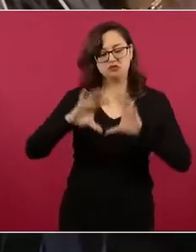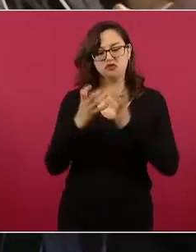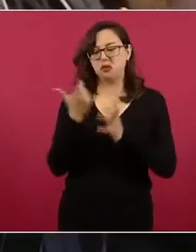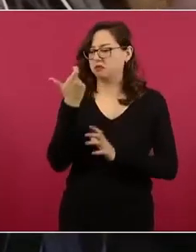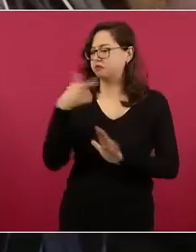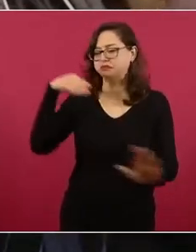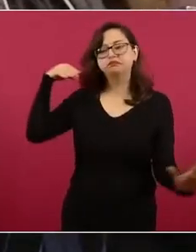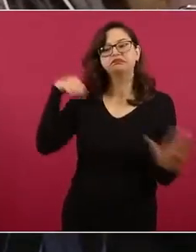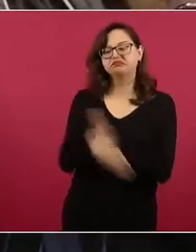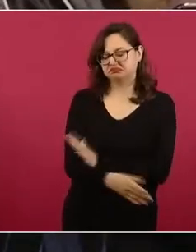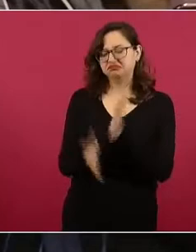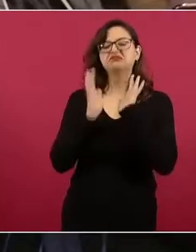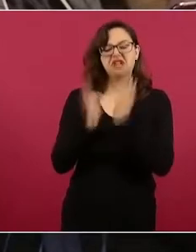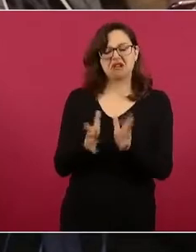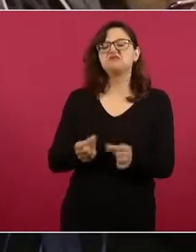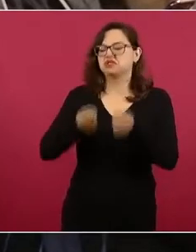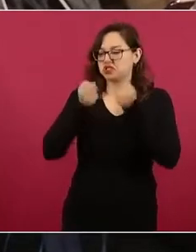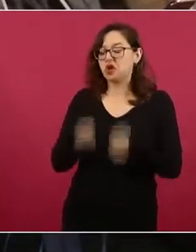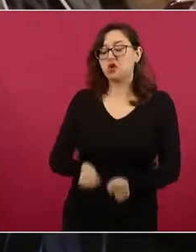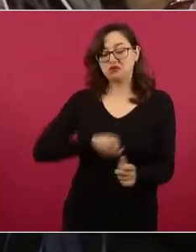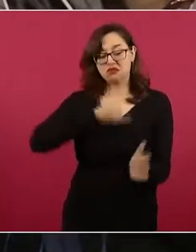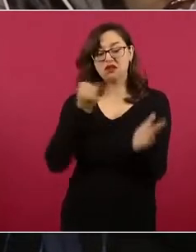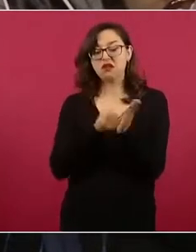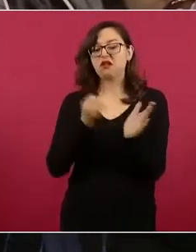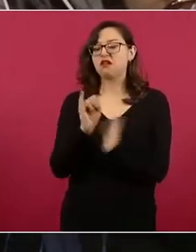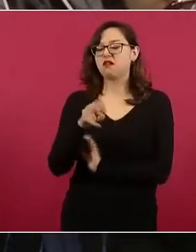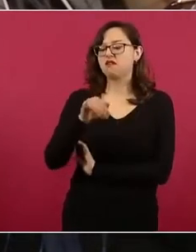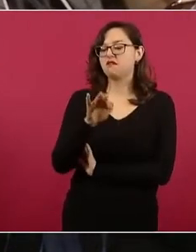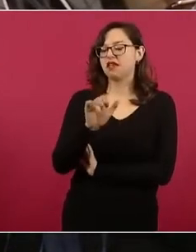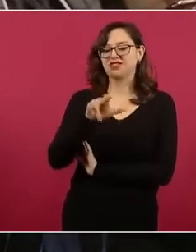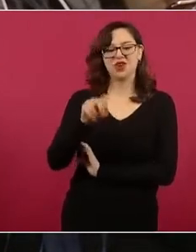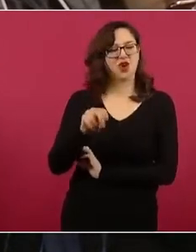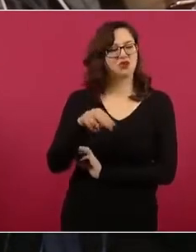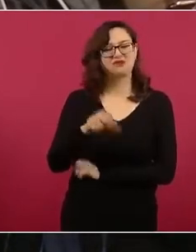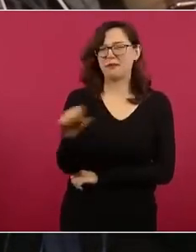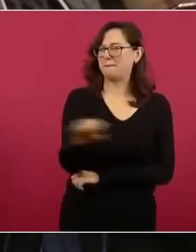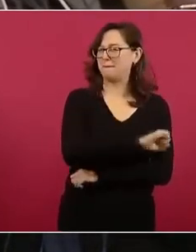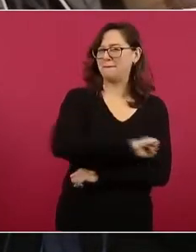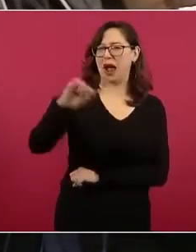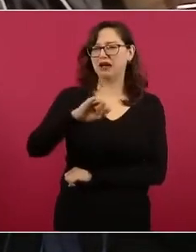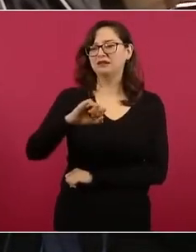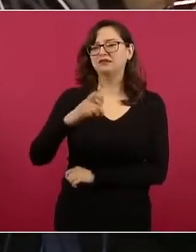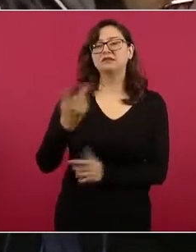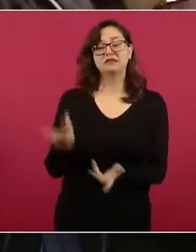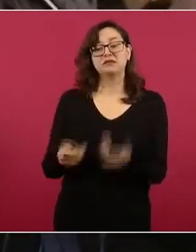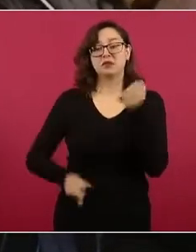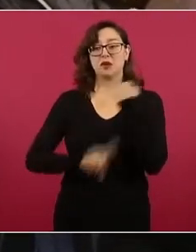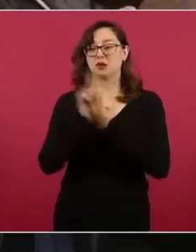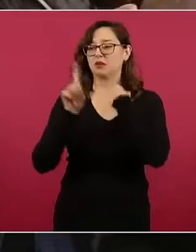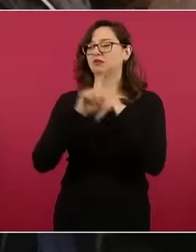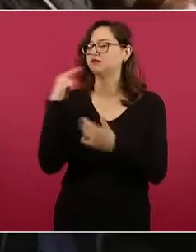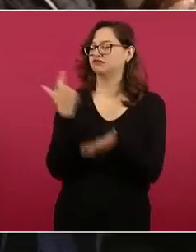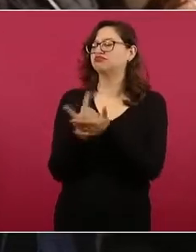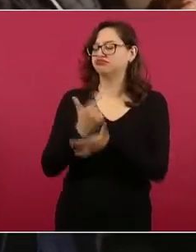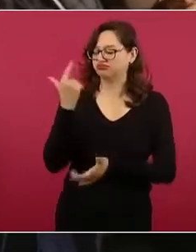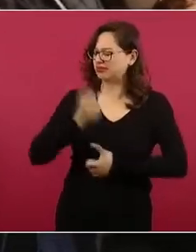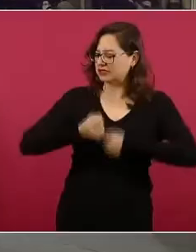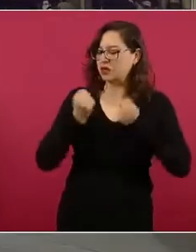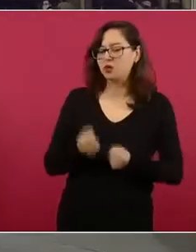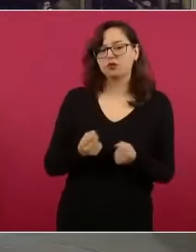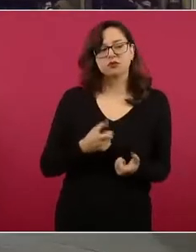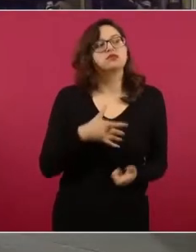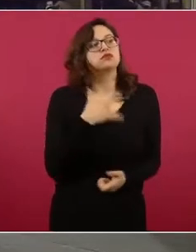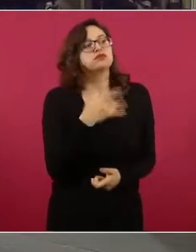preocupación que se tiene en el tema de la inflación, obviamente temas en Estados Unidos, pero que pudieran impactar a México en ese sentido.